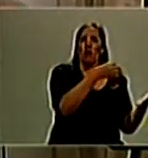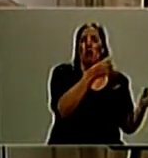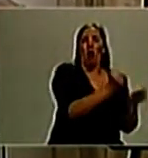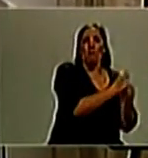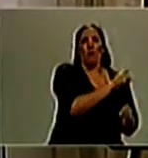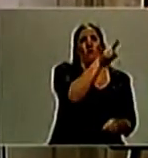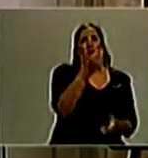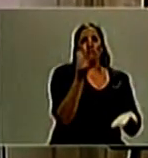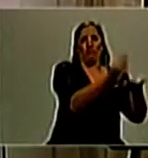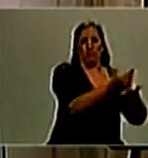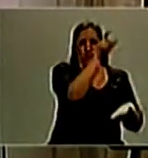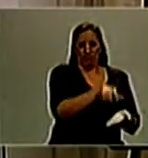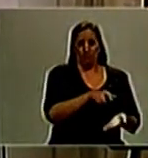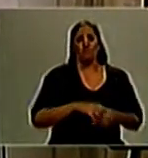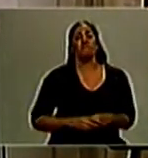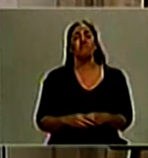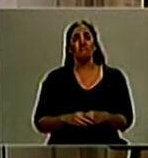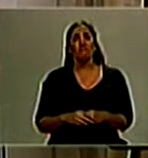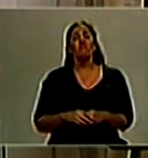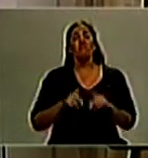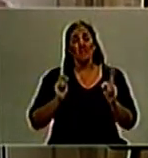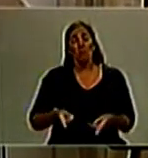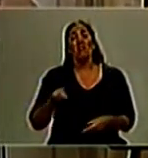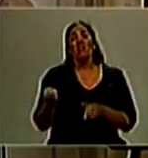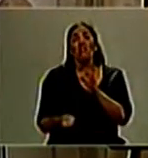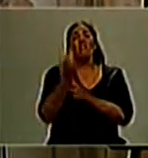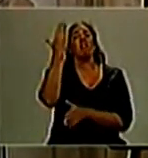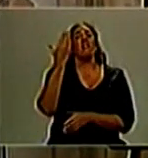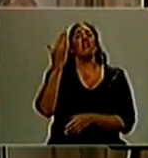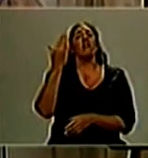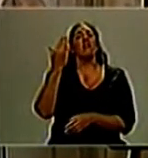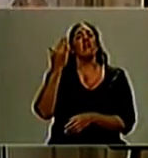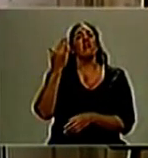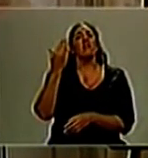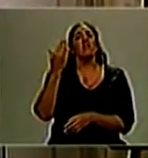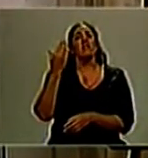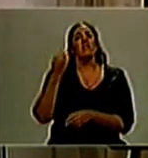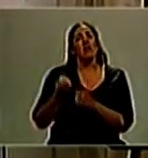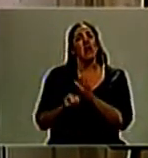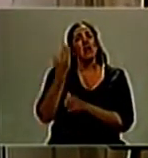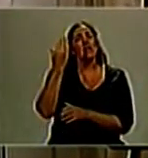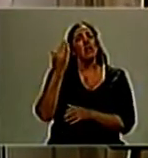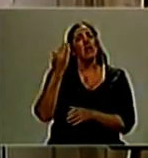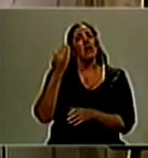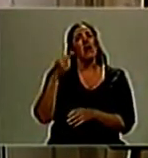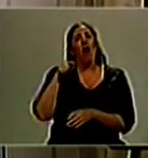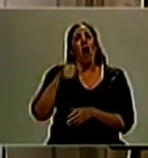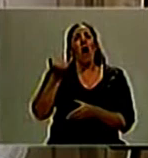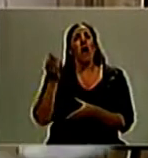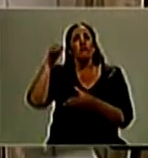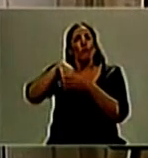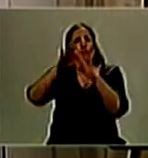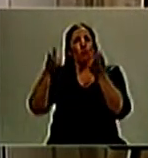se crean los bancos de datos,